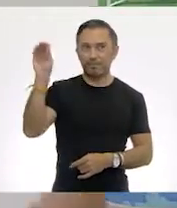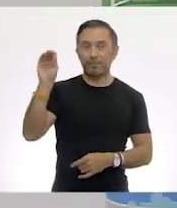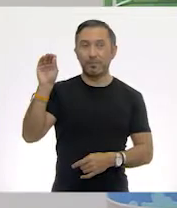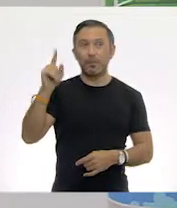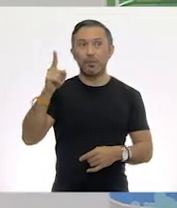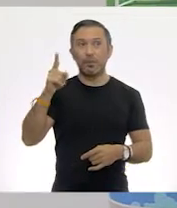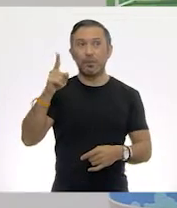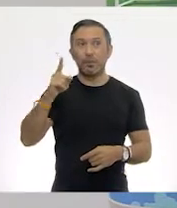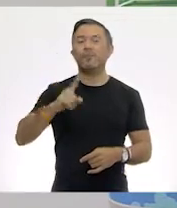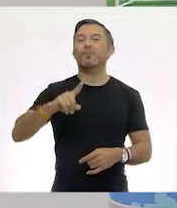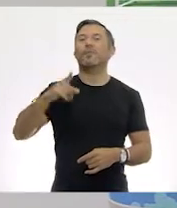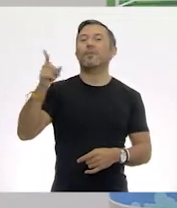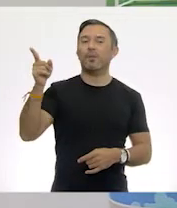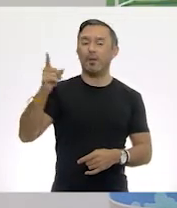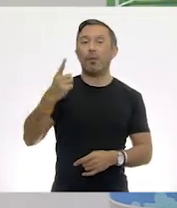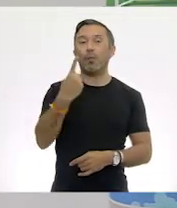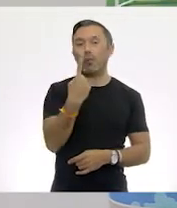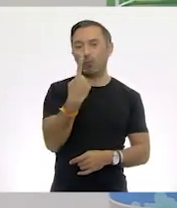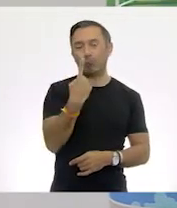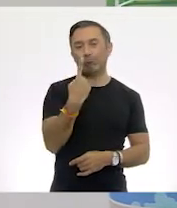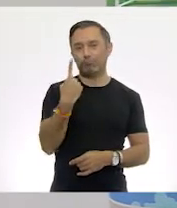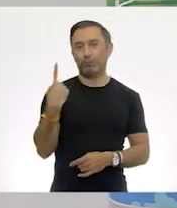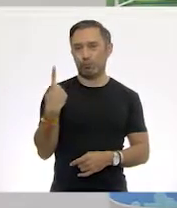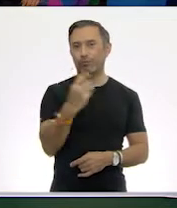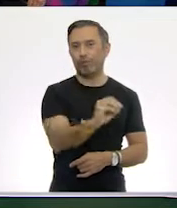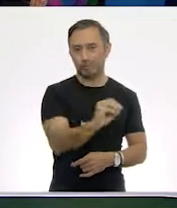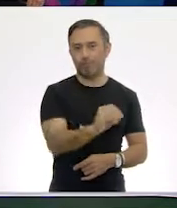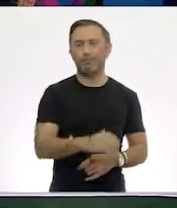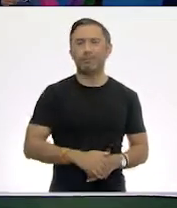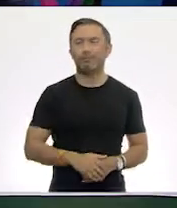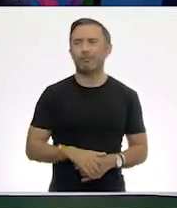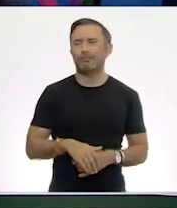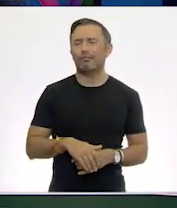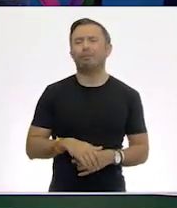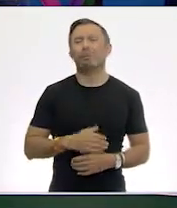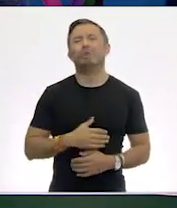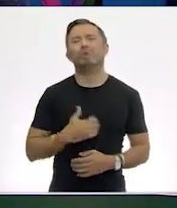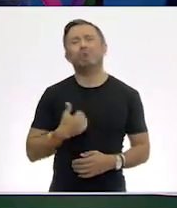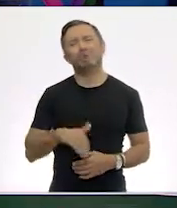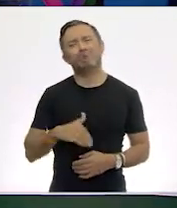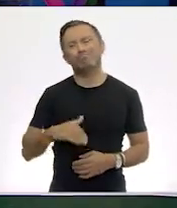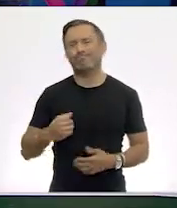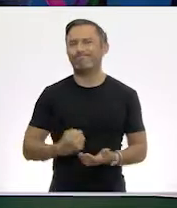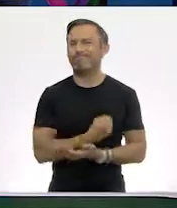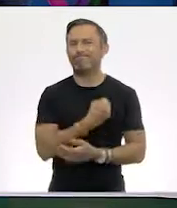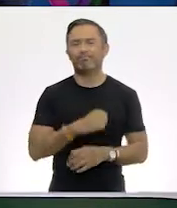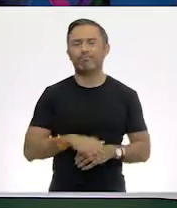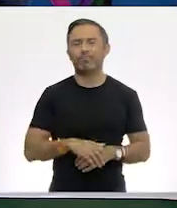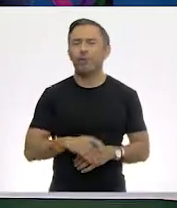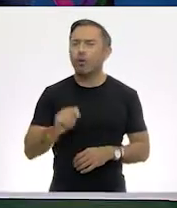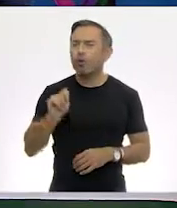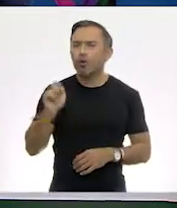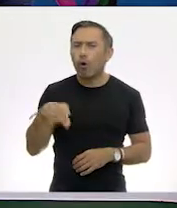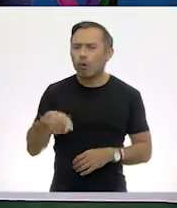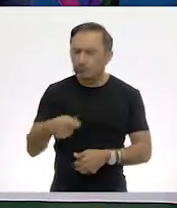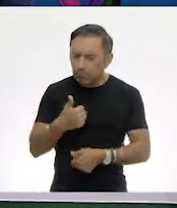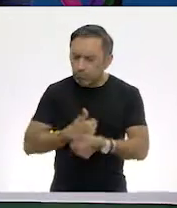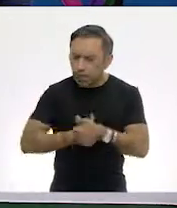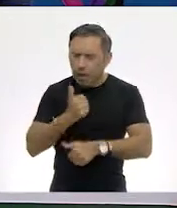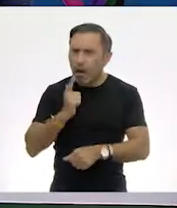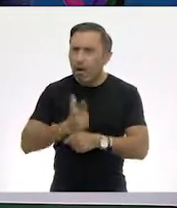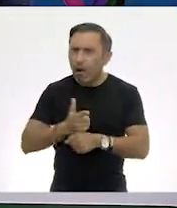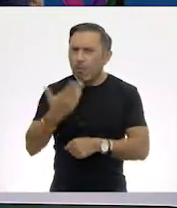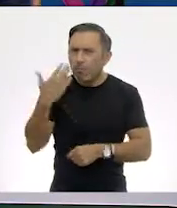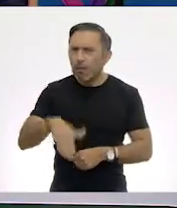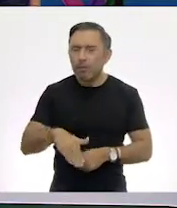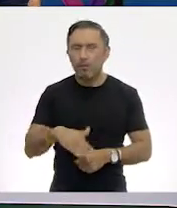1-0. Aucho. Muy bien. ¿Cómo lo hiciste, Ton? Ay, pues me enfoqué